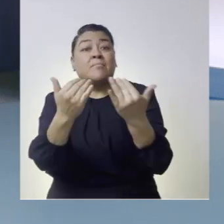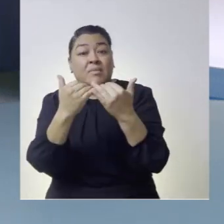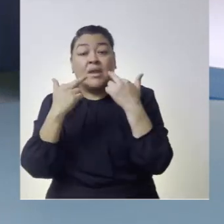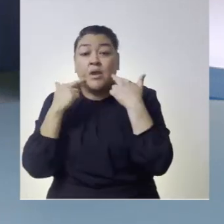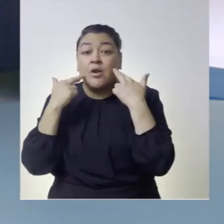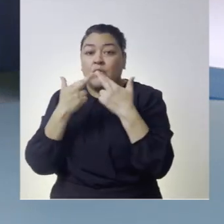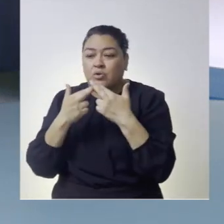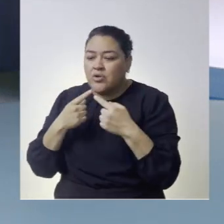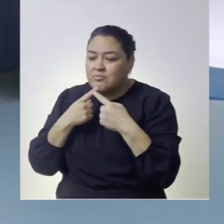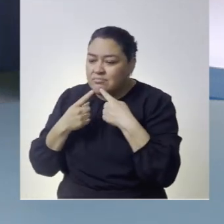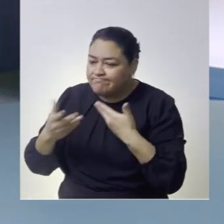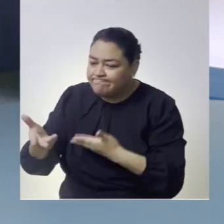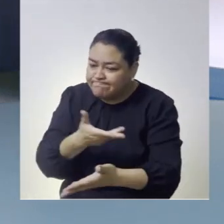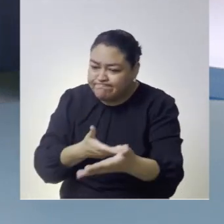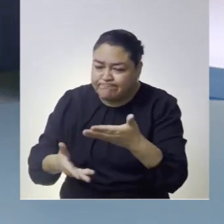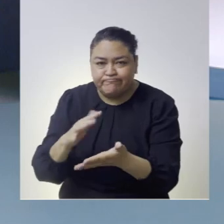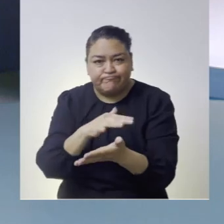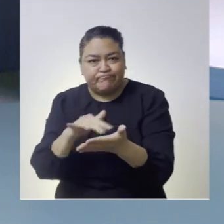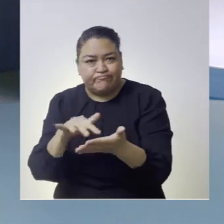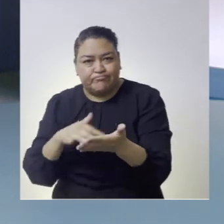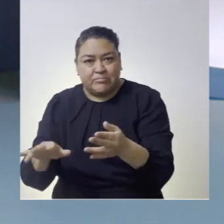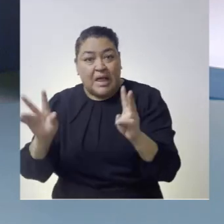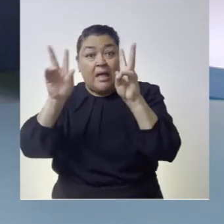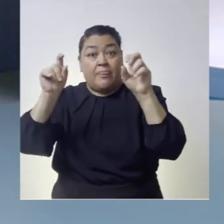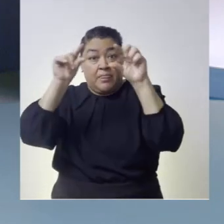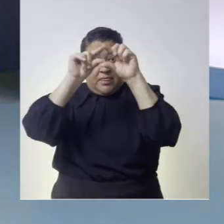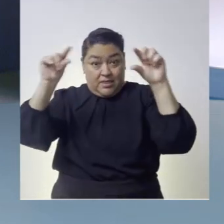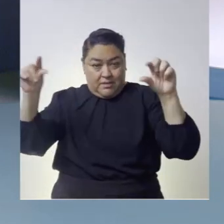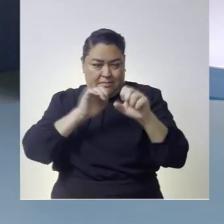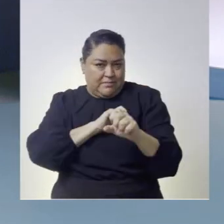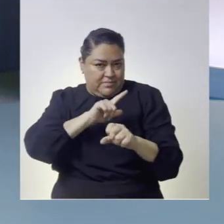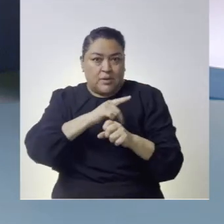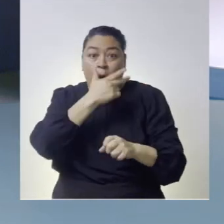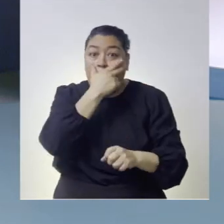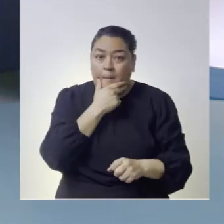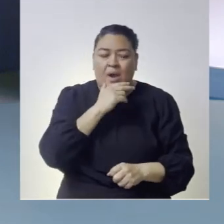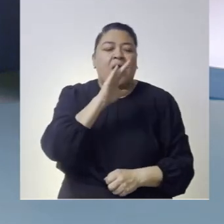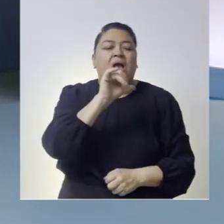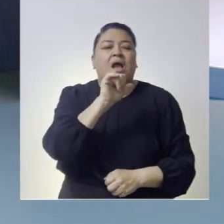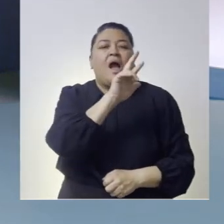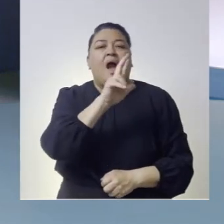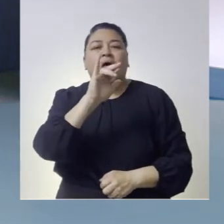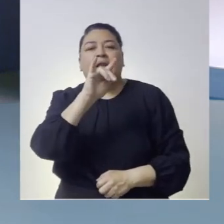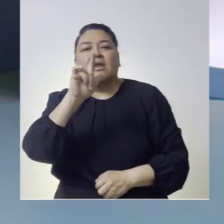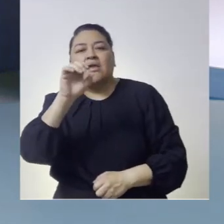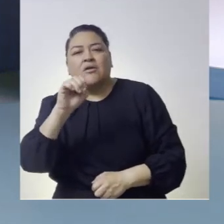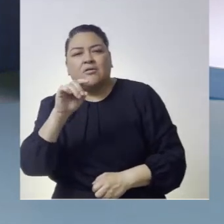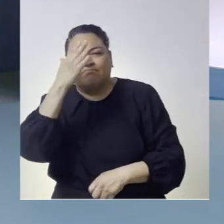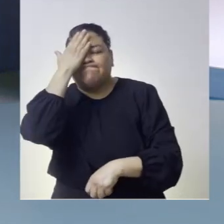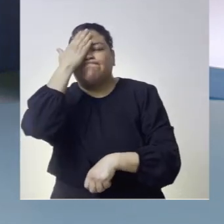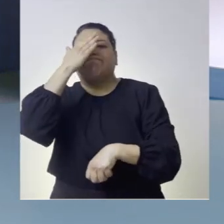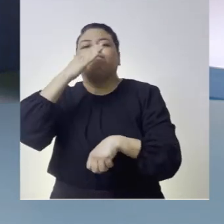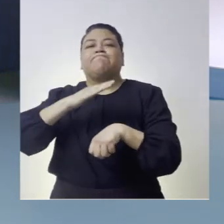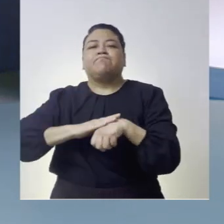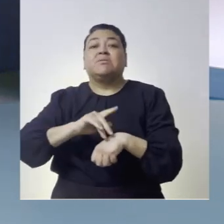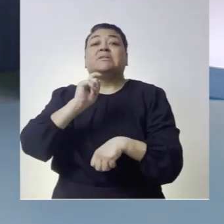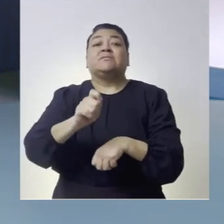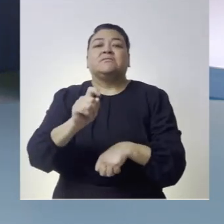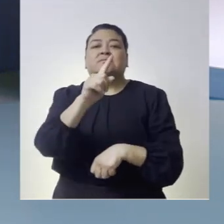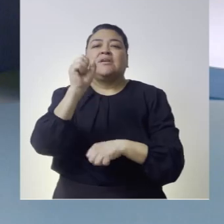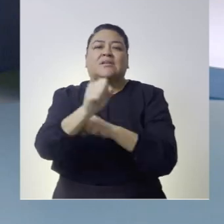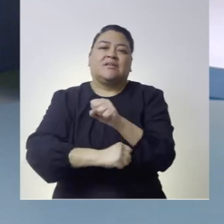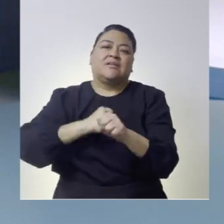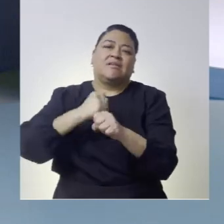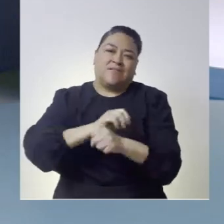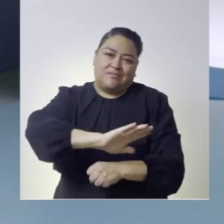a participar en su círculo de lectura que abarca un bloque temático dedicado a felipe carrillo puerto esto en conmemoración de su